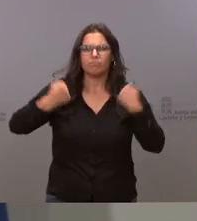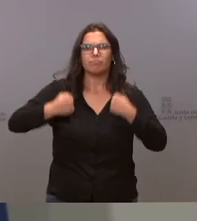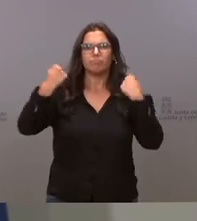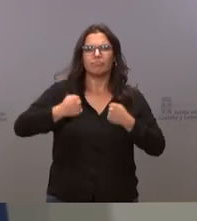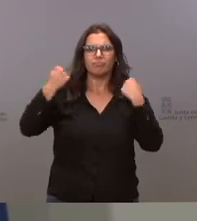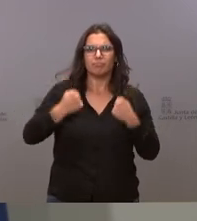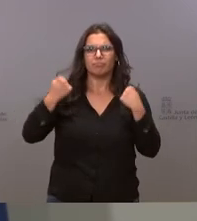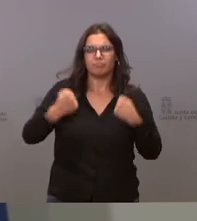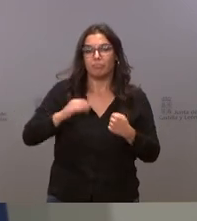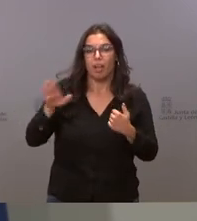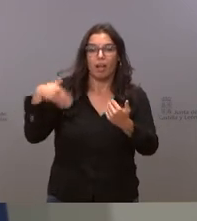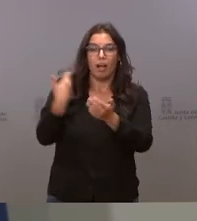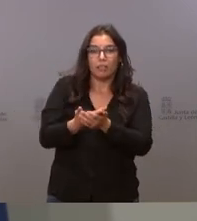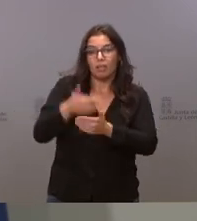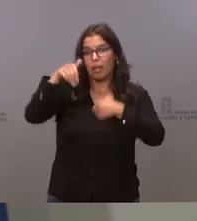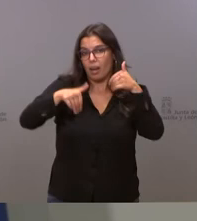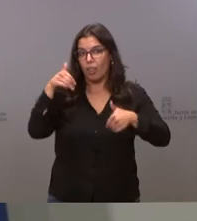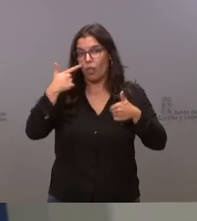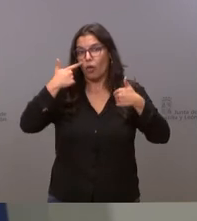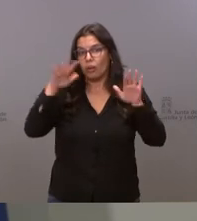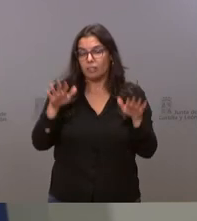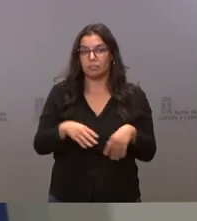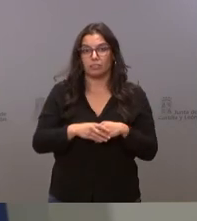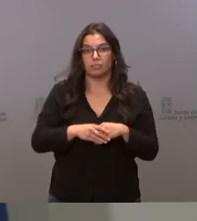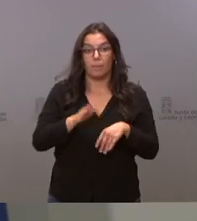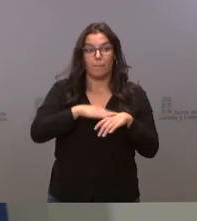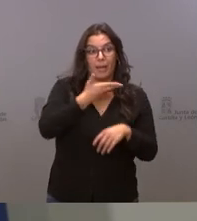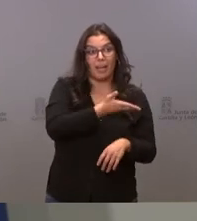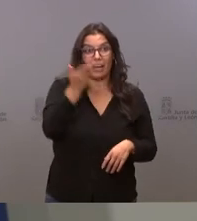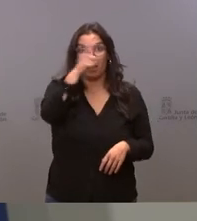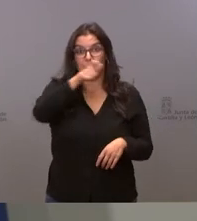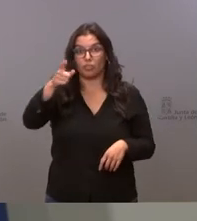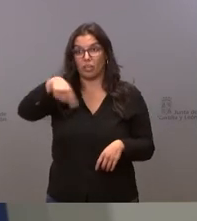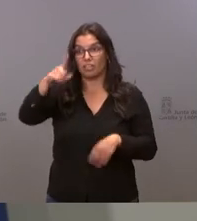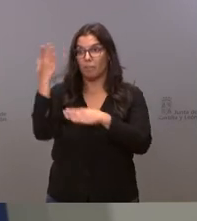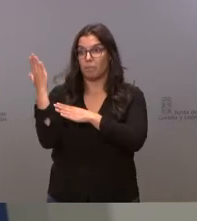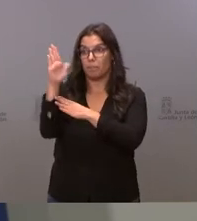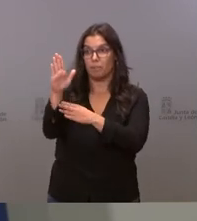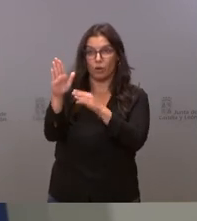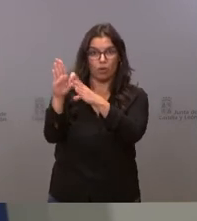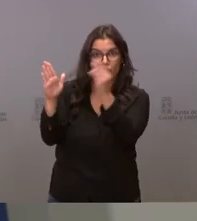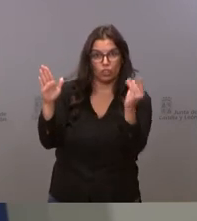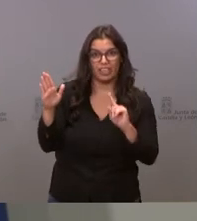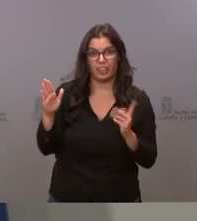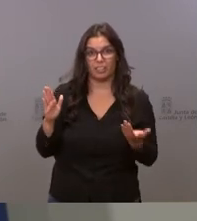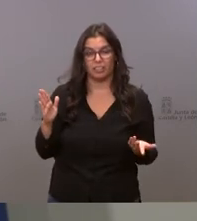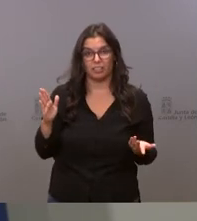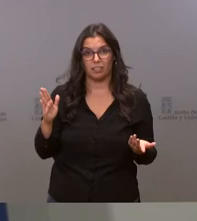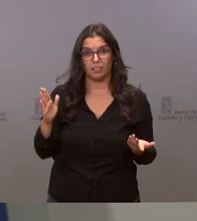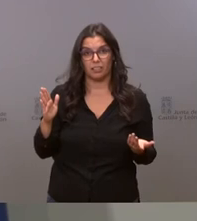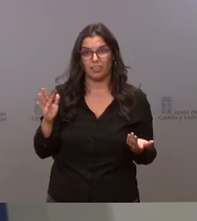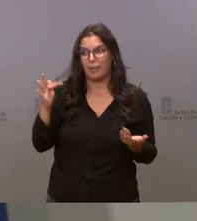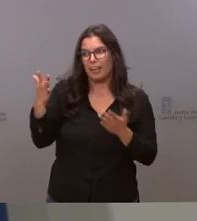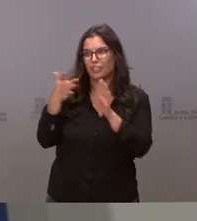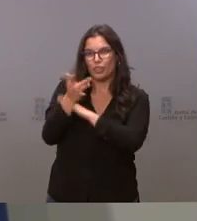al chico a la irritación y presentando a los ciudadanos una alternativa que es incomprensible y sobre todo que no quiere